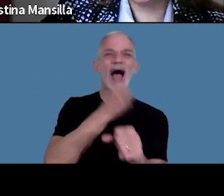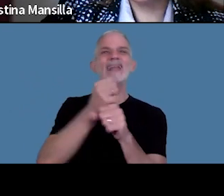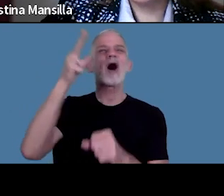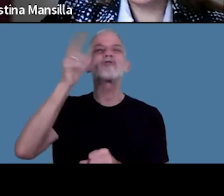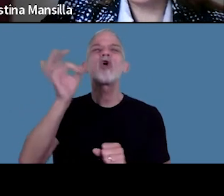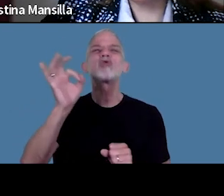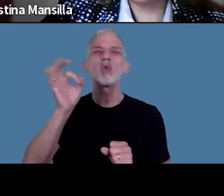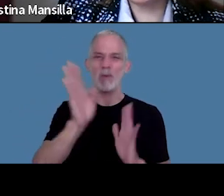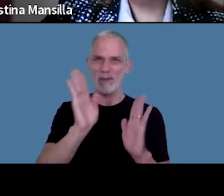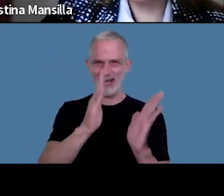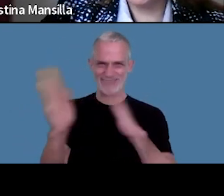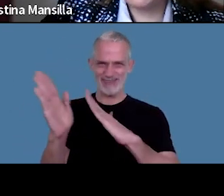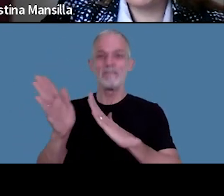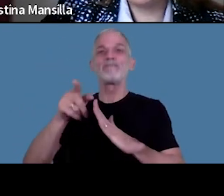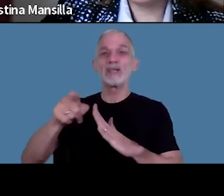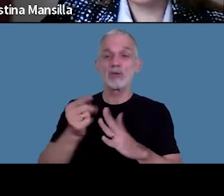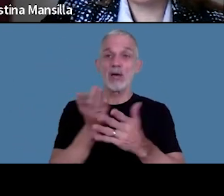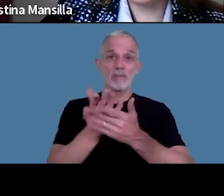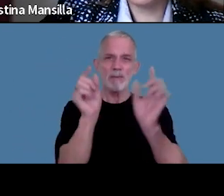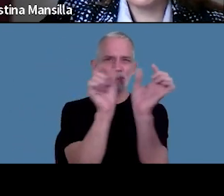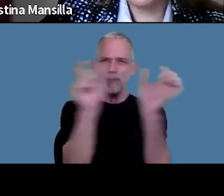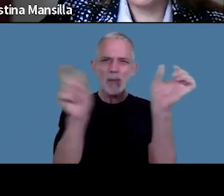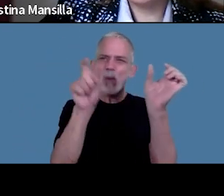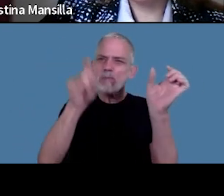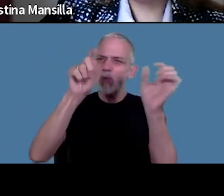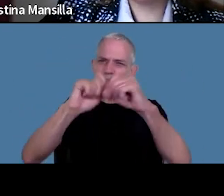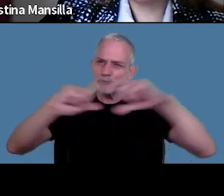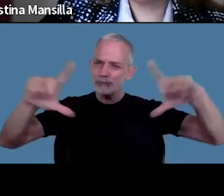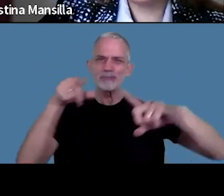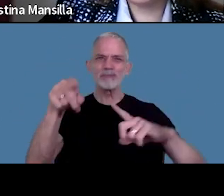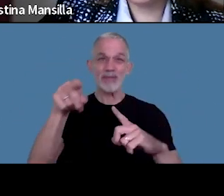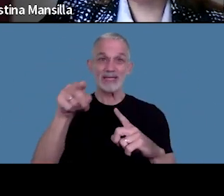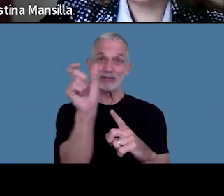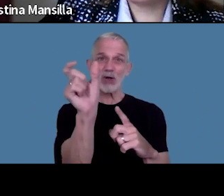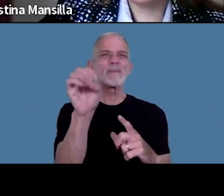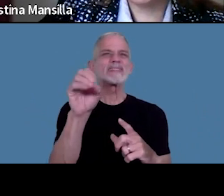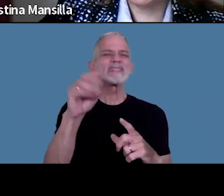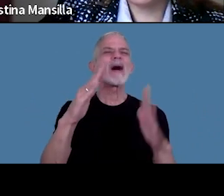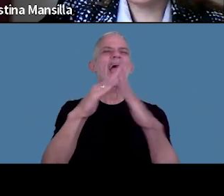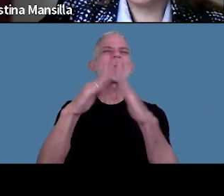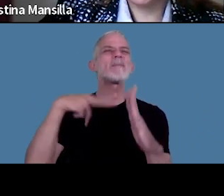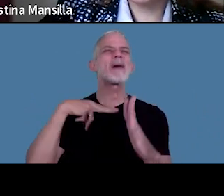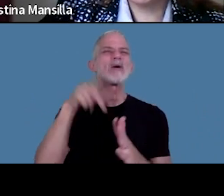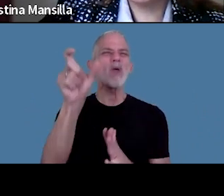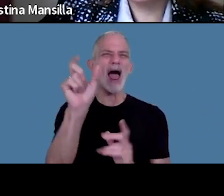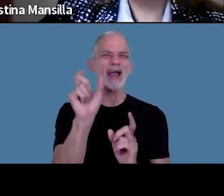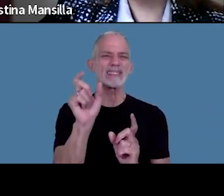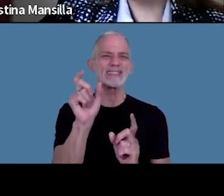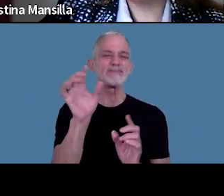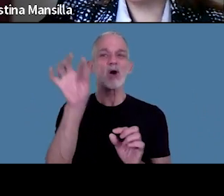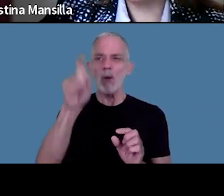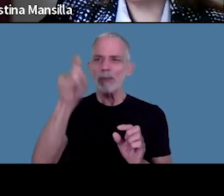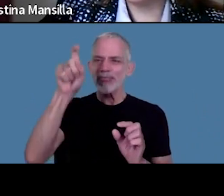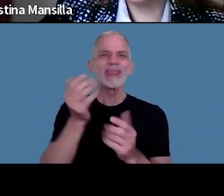solicitud hay una solapa especialmente creada que se denomina casas particulares opción